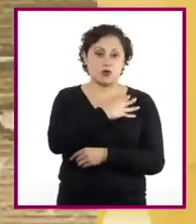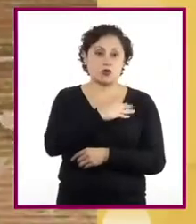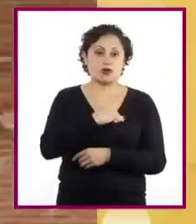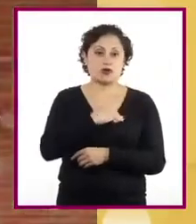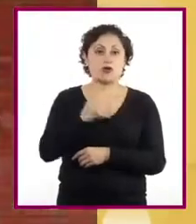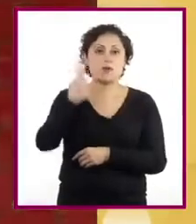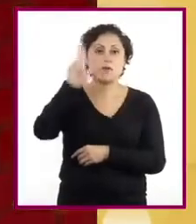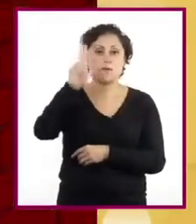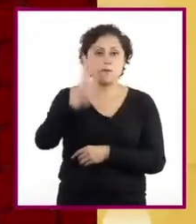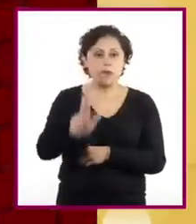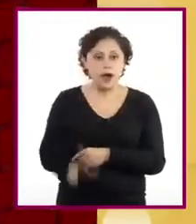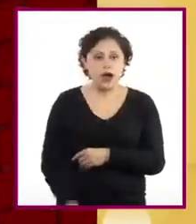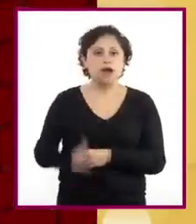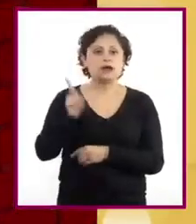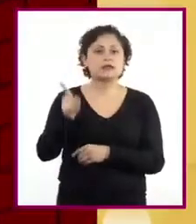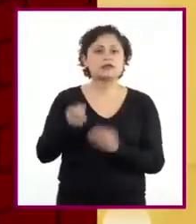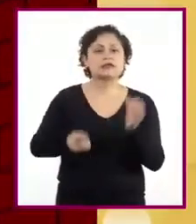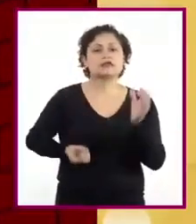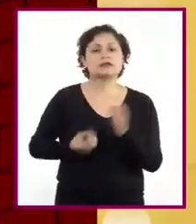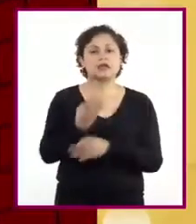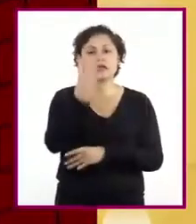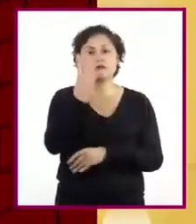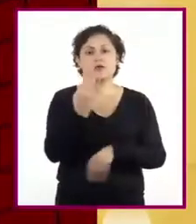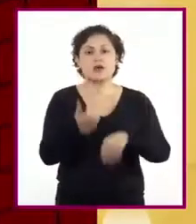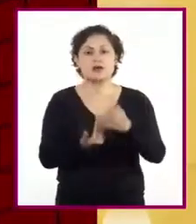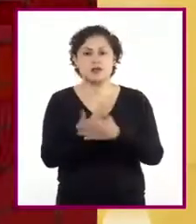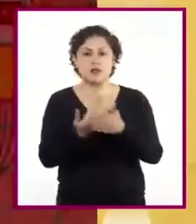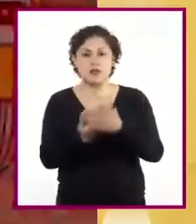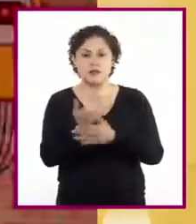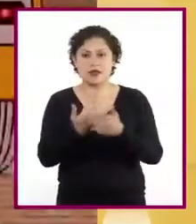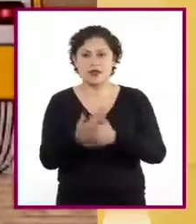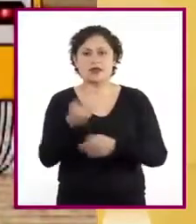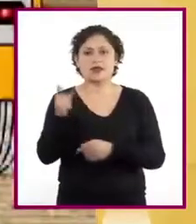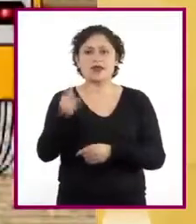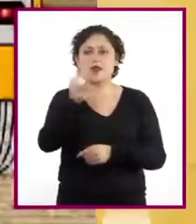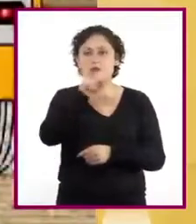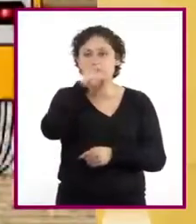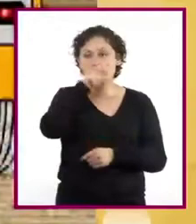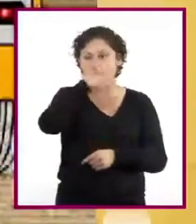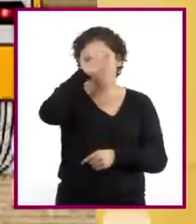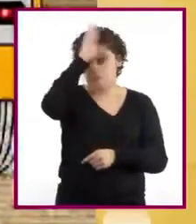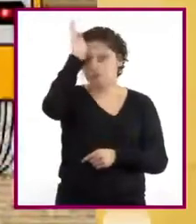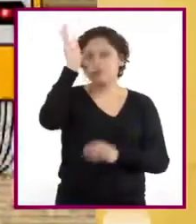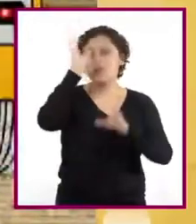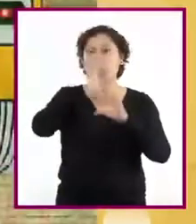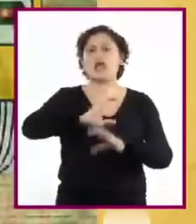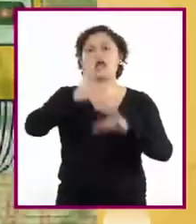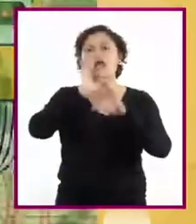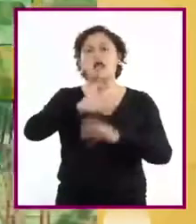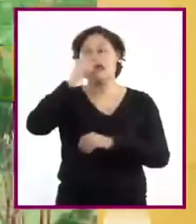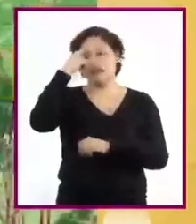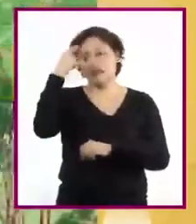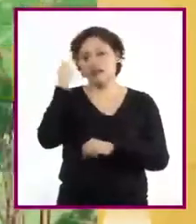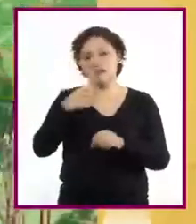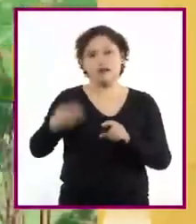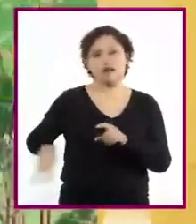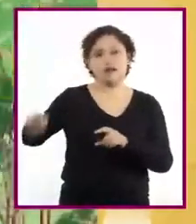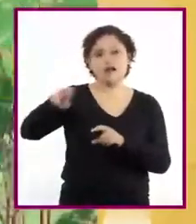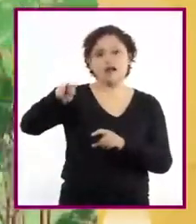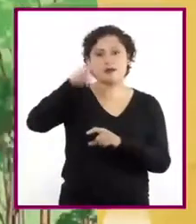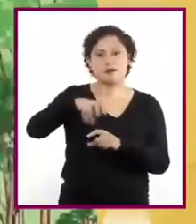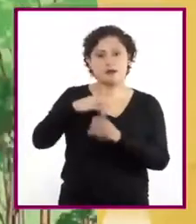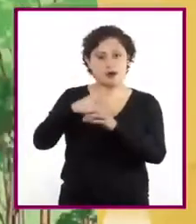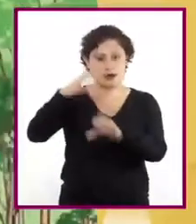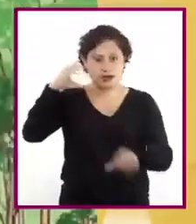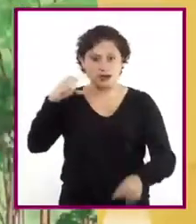martes sale a las cuatro de la mañana, cuando los gallos cantan para abordar el autobús. Camina por la vereda,